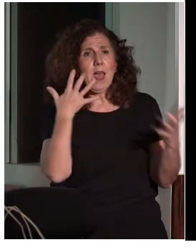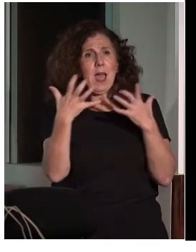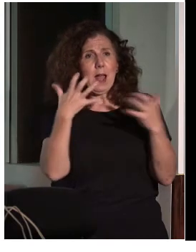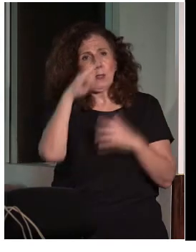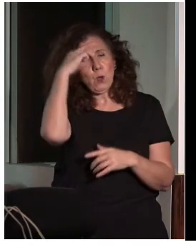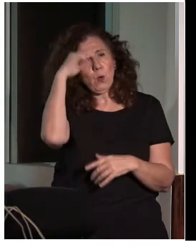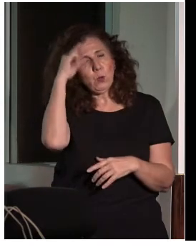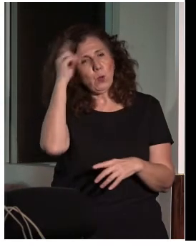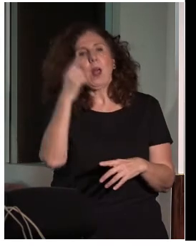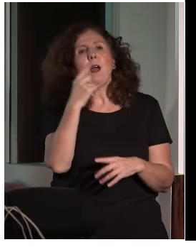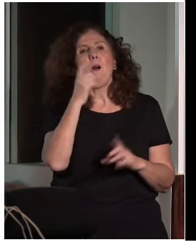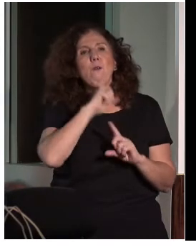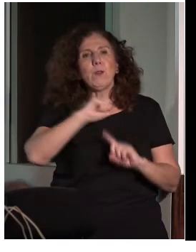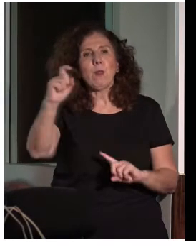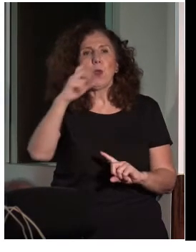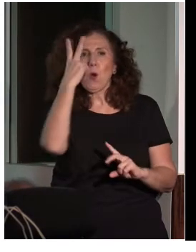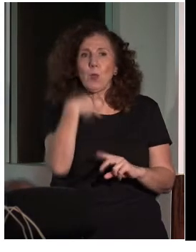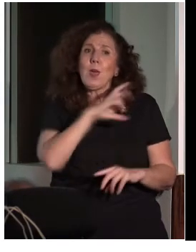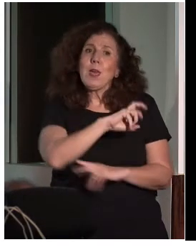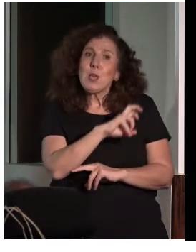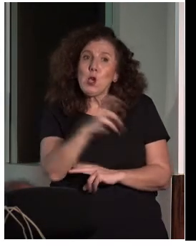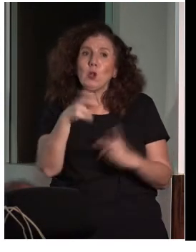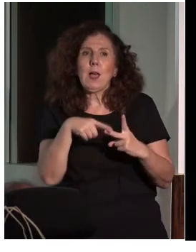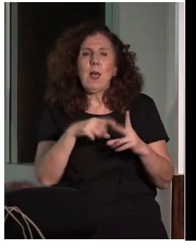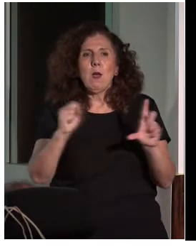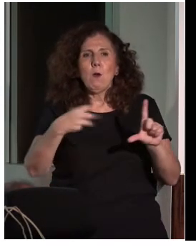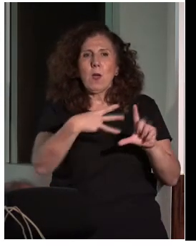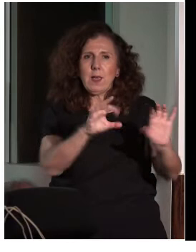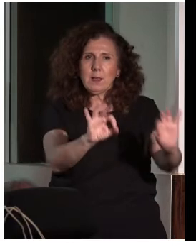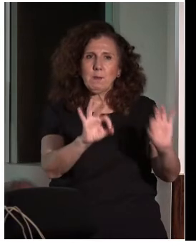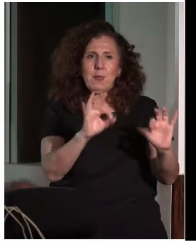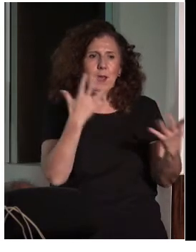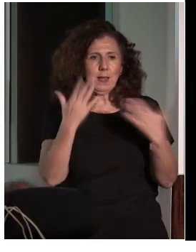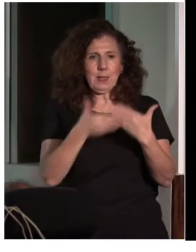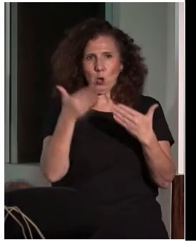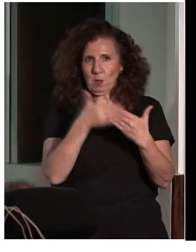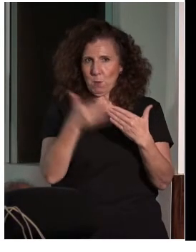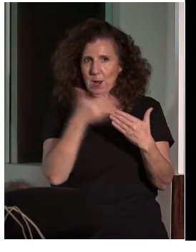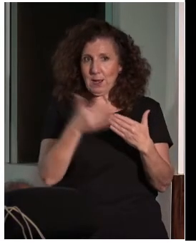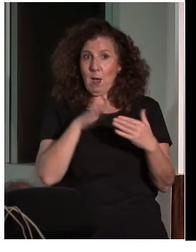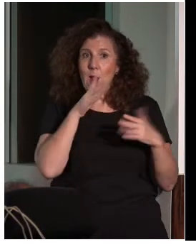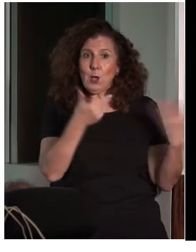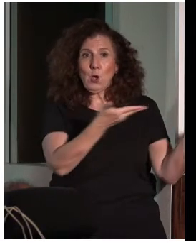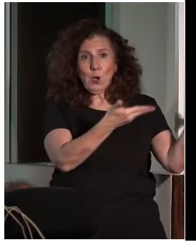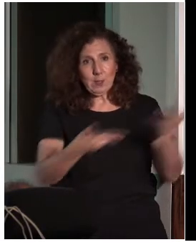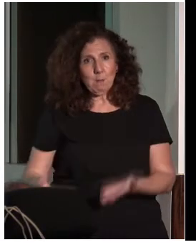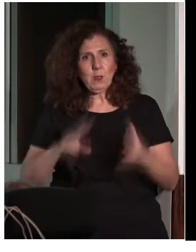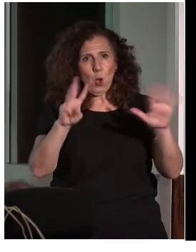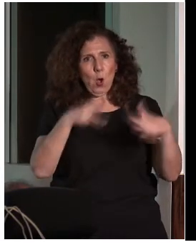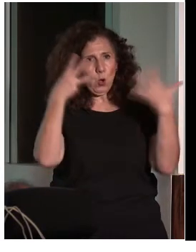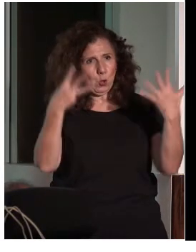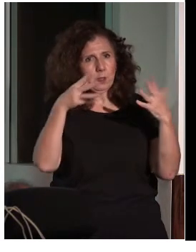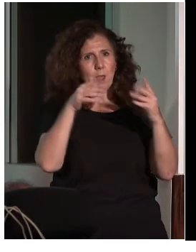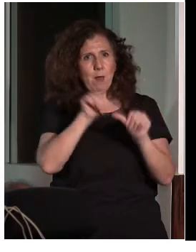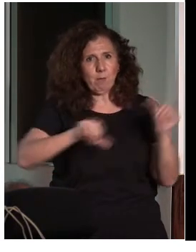11, pero tenemos una Bienal de Arte Contemporáneo a la que os invito a la octava edición, que va a ser desde mayo hasta septiembre del